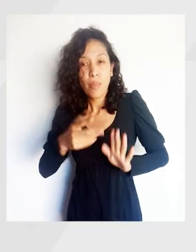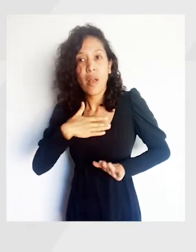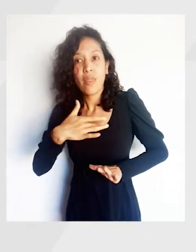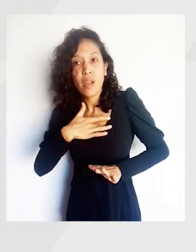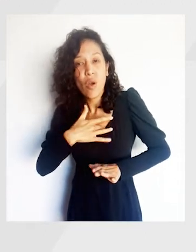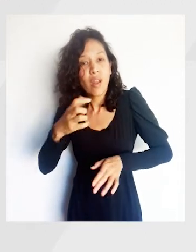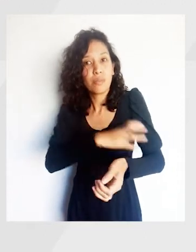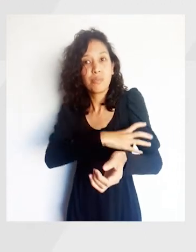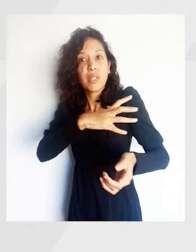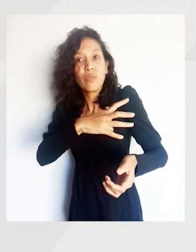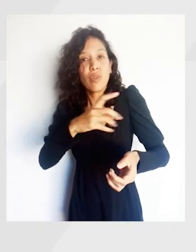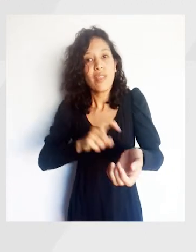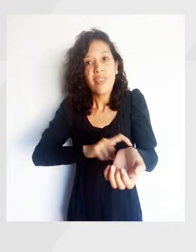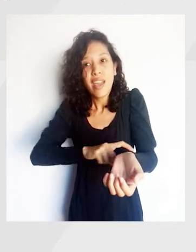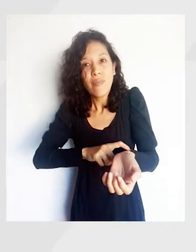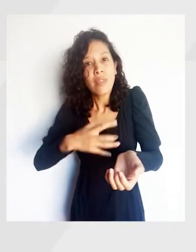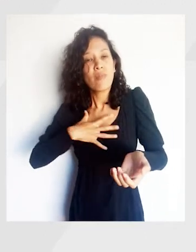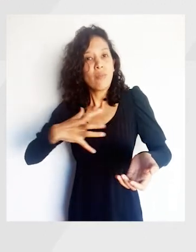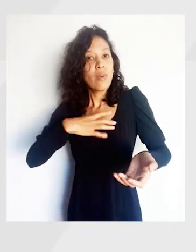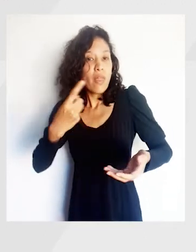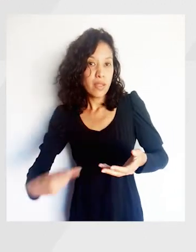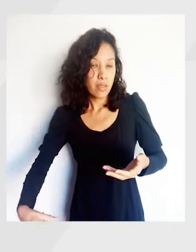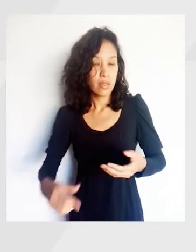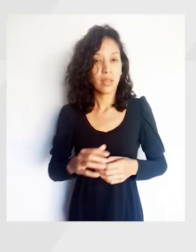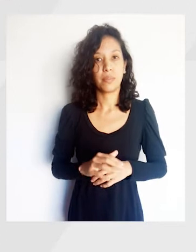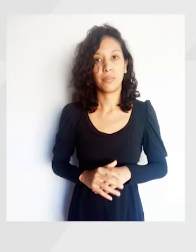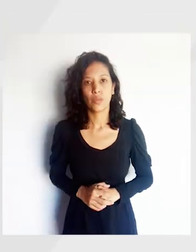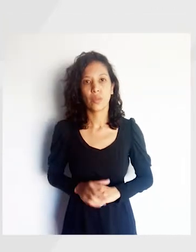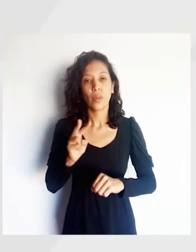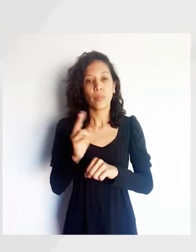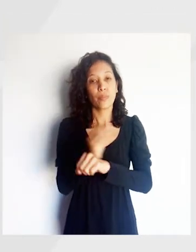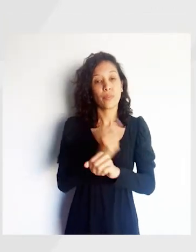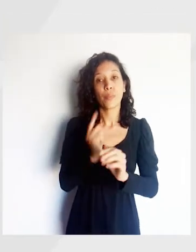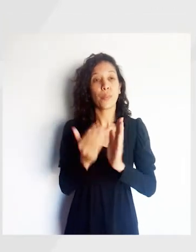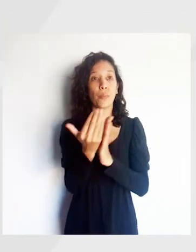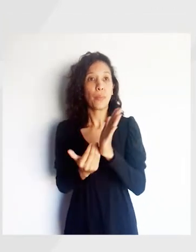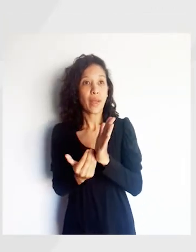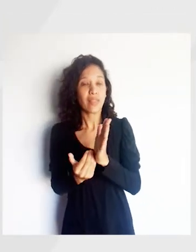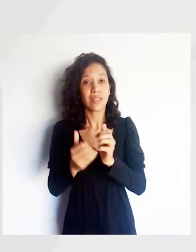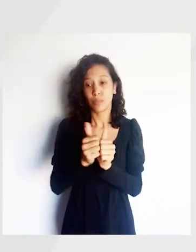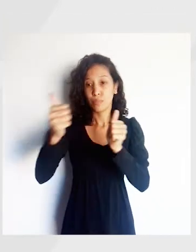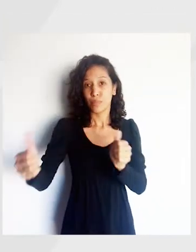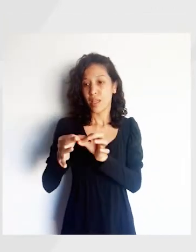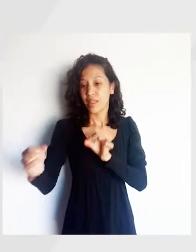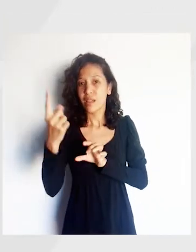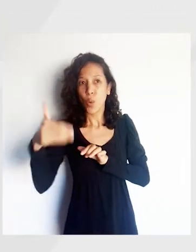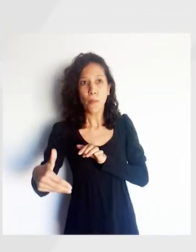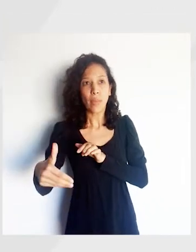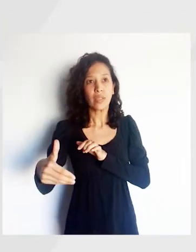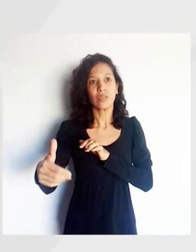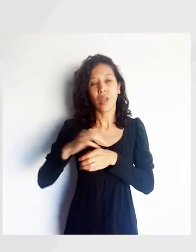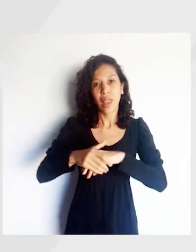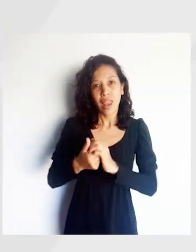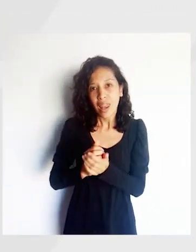cardiovasculares, hipertensión arterial, diabetes, asma, etc. Medidas de prevención. Distanciamiento social.